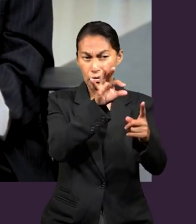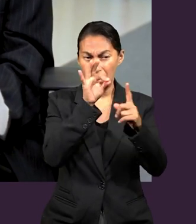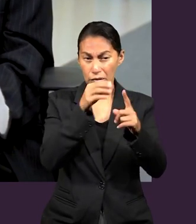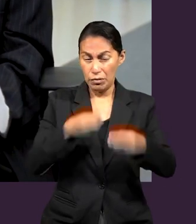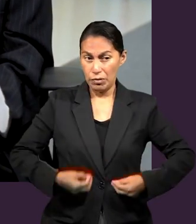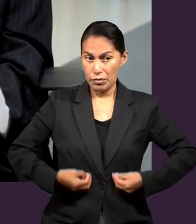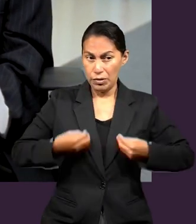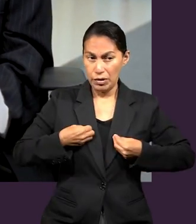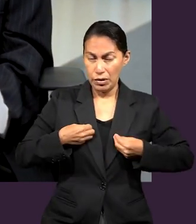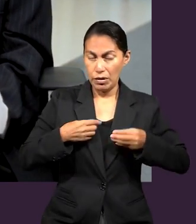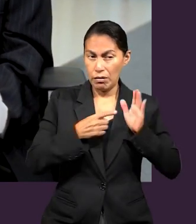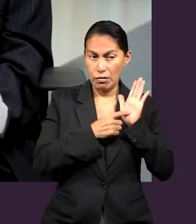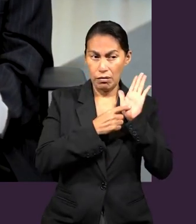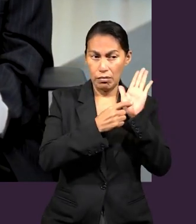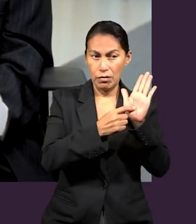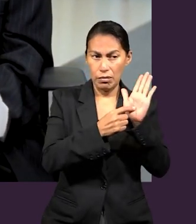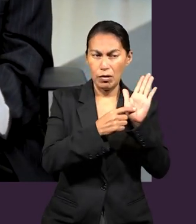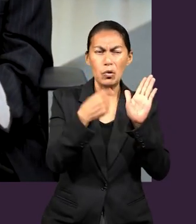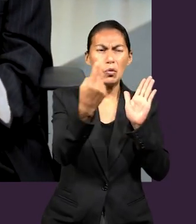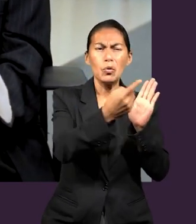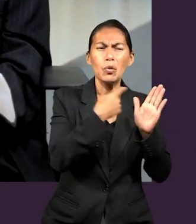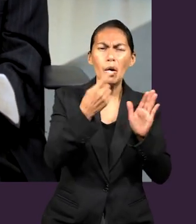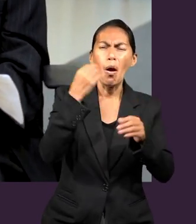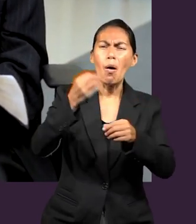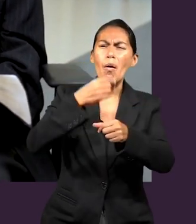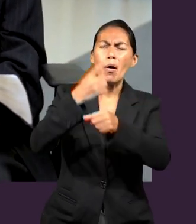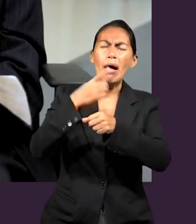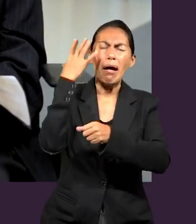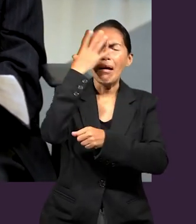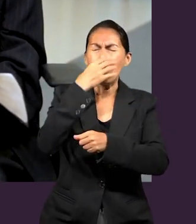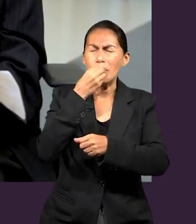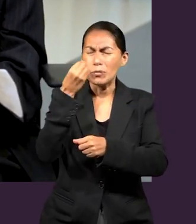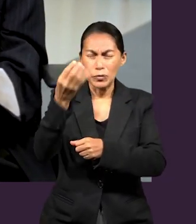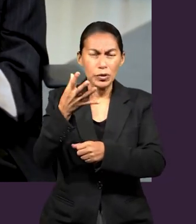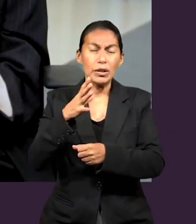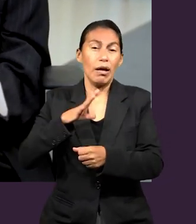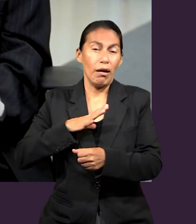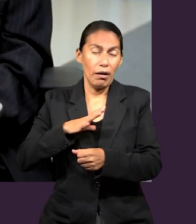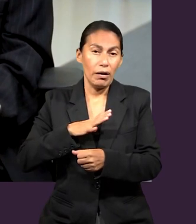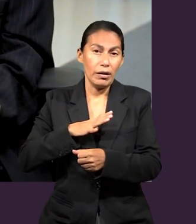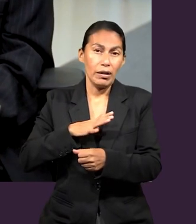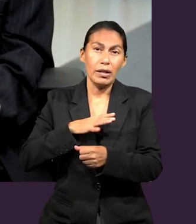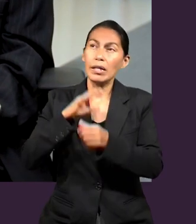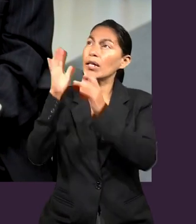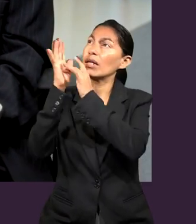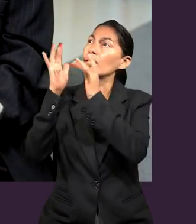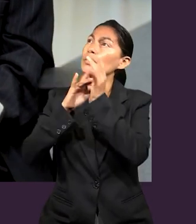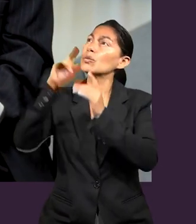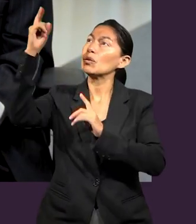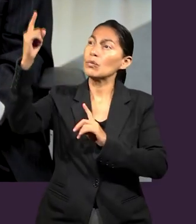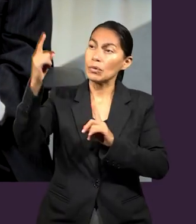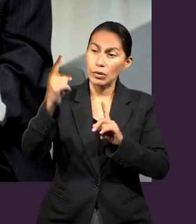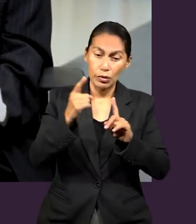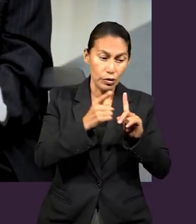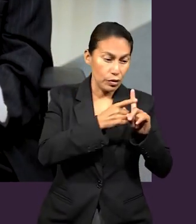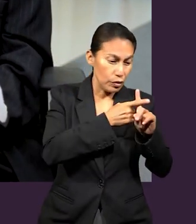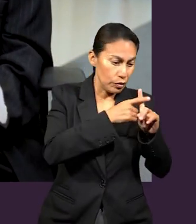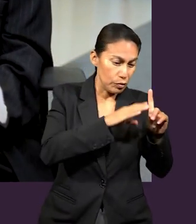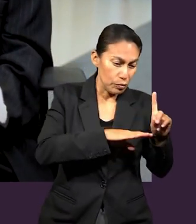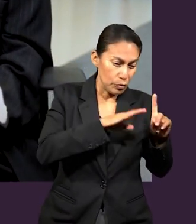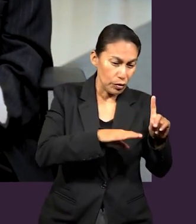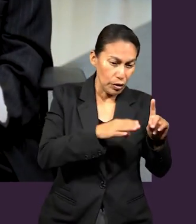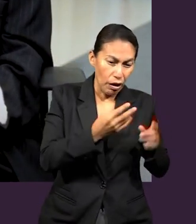los grandes privilegios que tenemos y por qué el sacrificio de Cristo y su